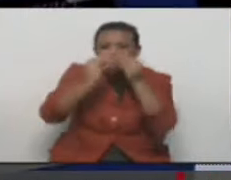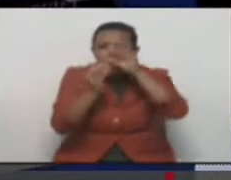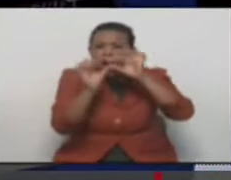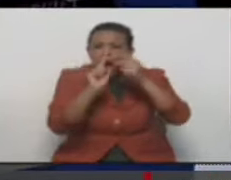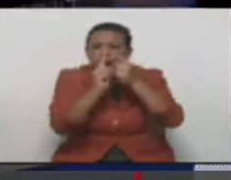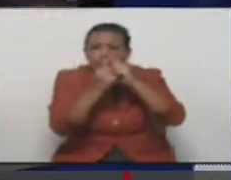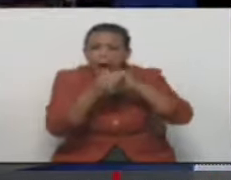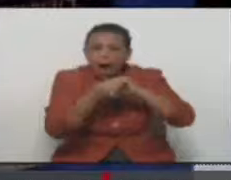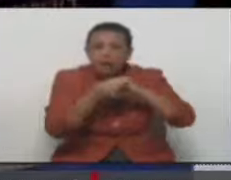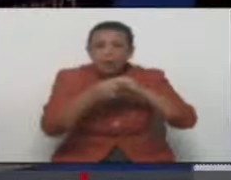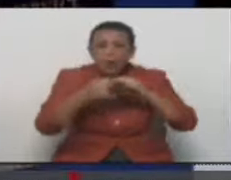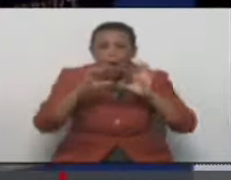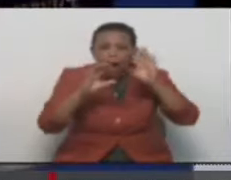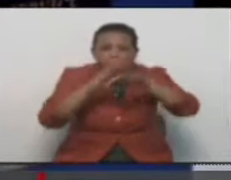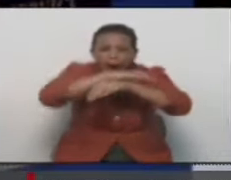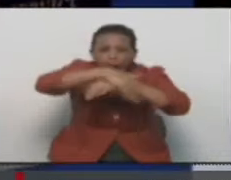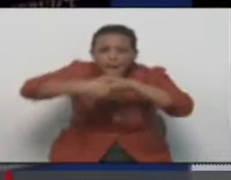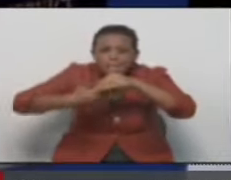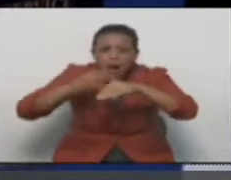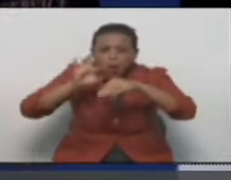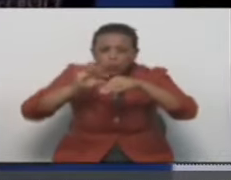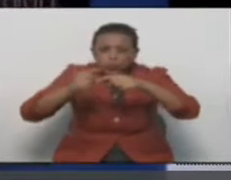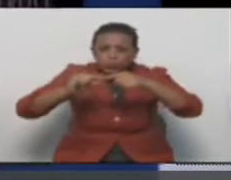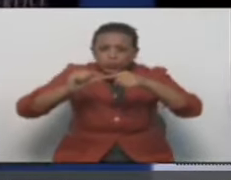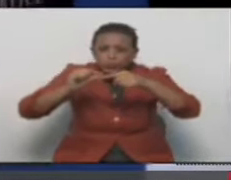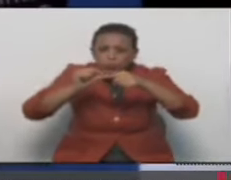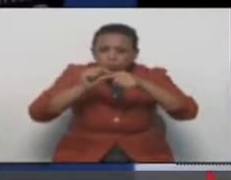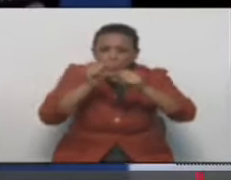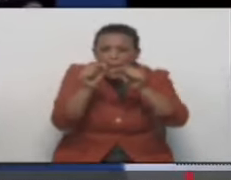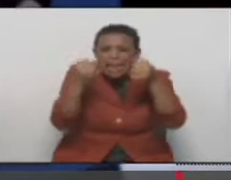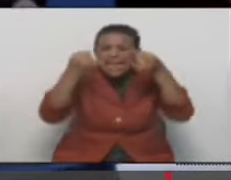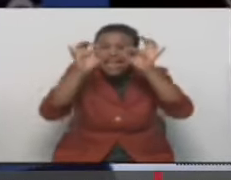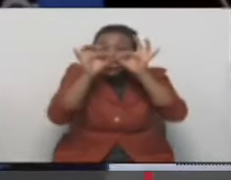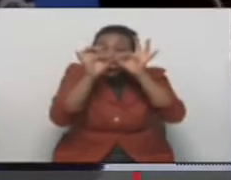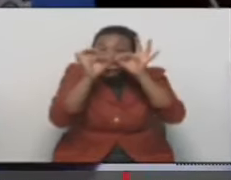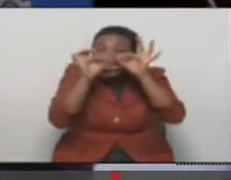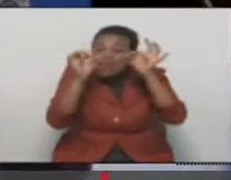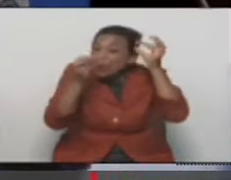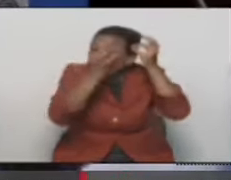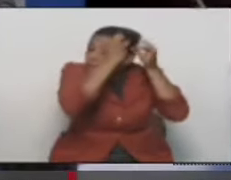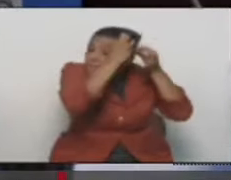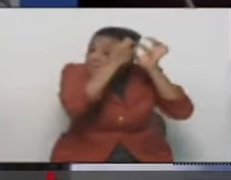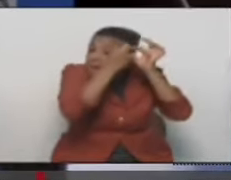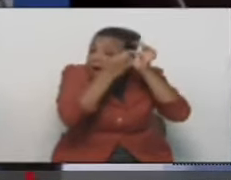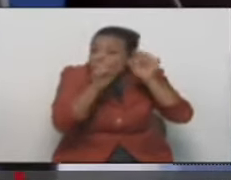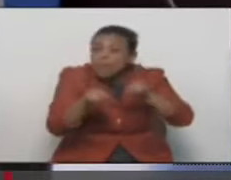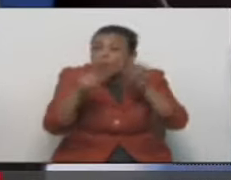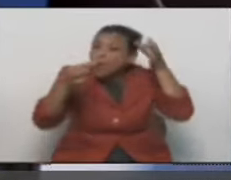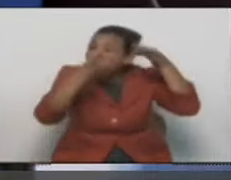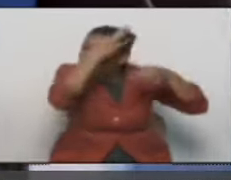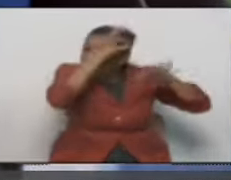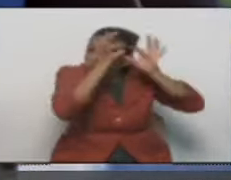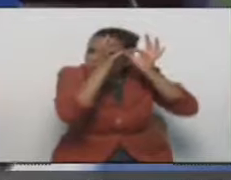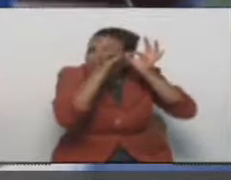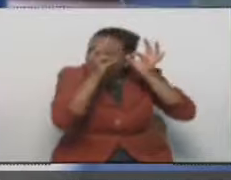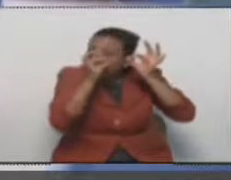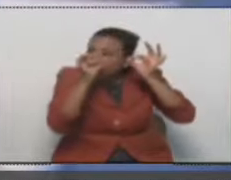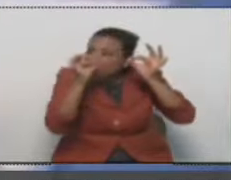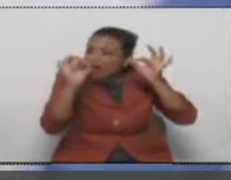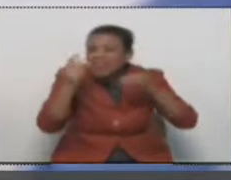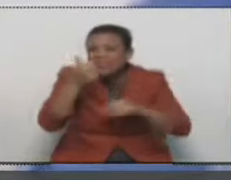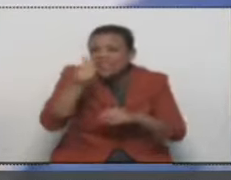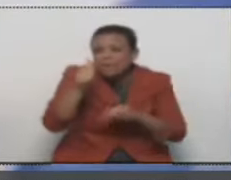una capa protectora, y ya ese es el hilito de fibra óptica que es como de 10 micrones. Eso es 10,